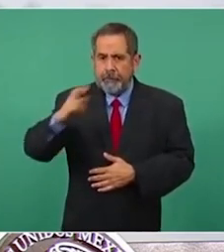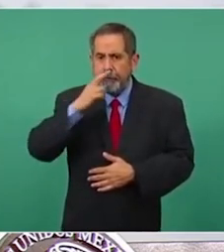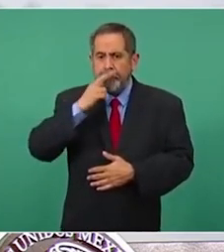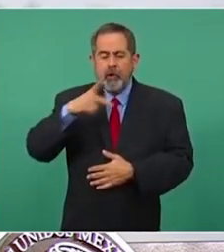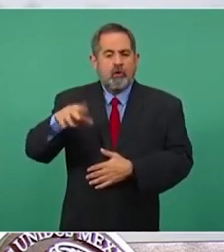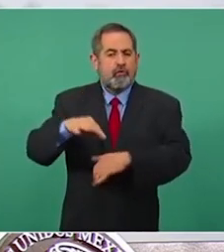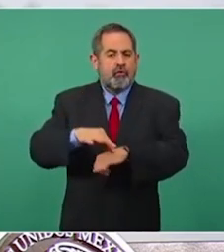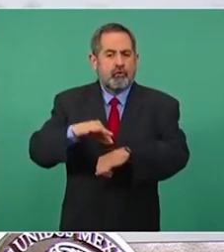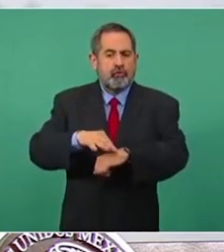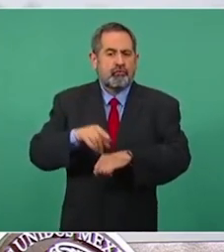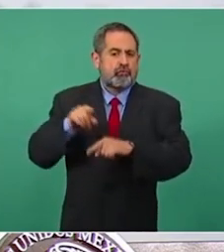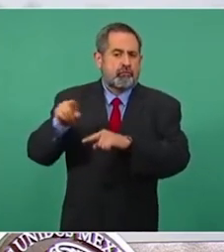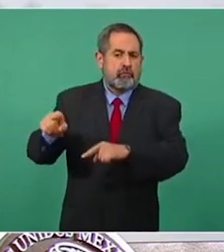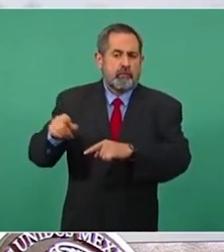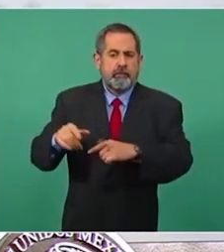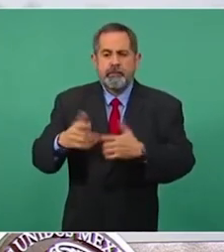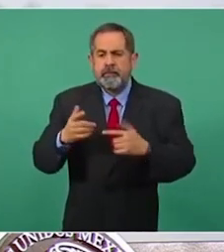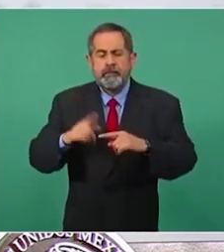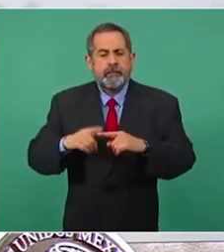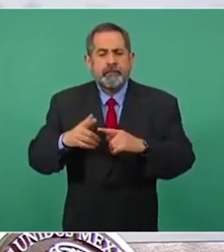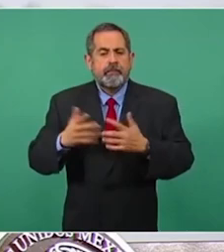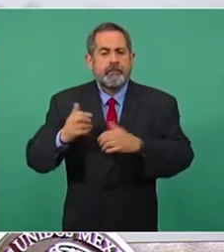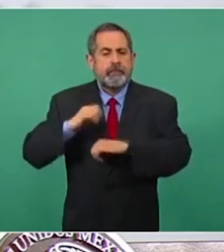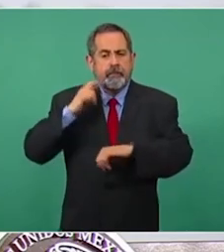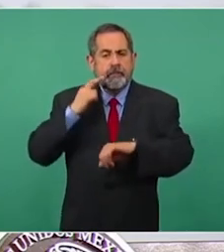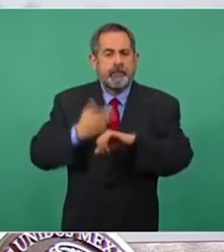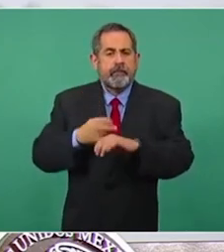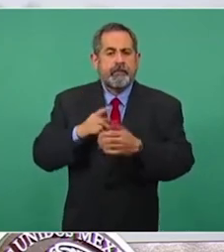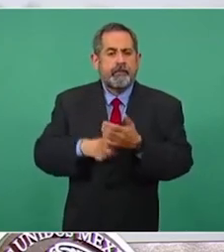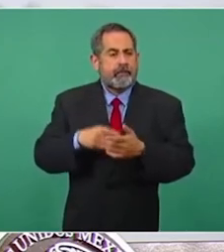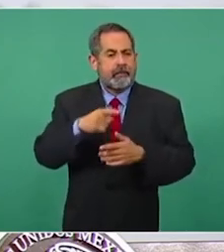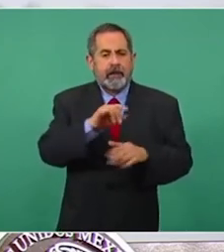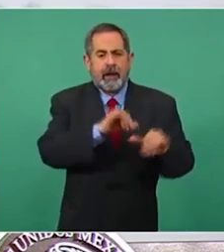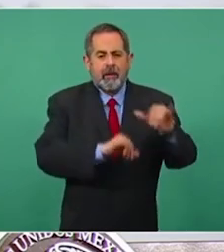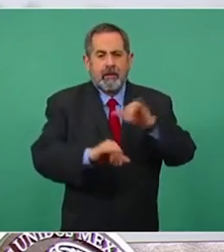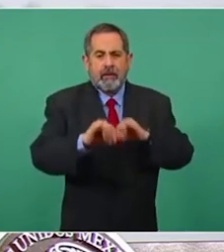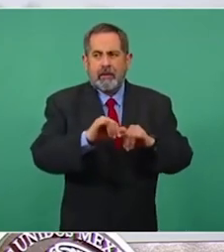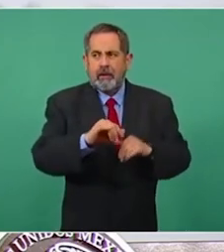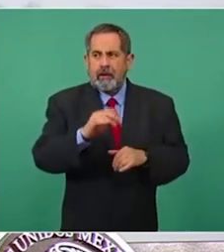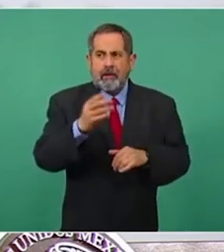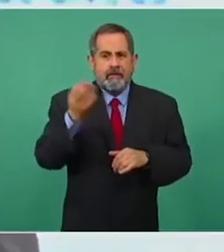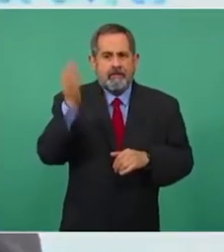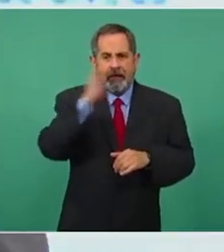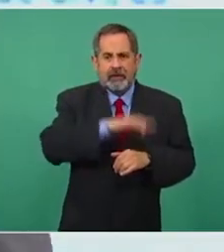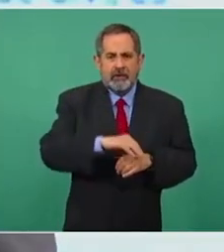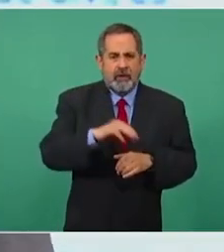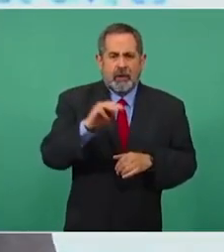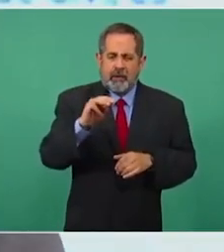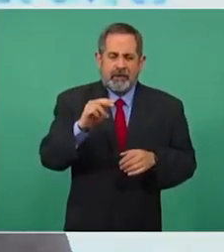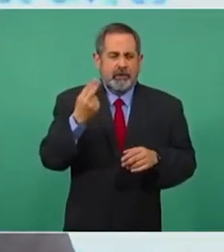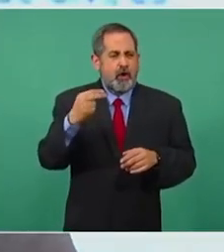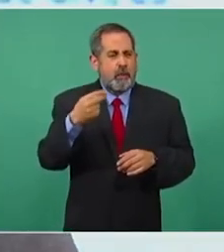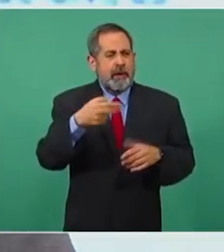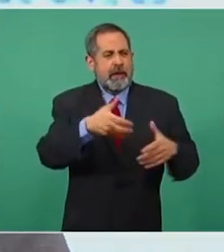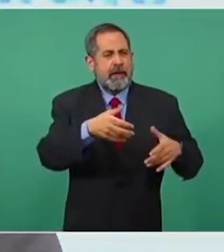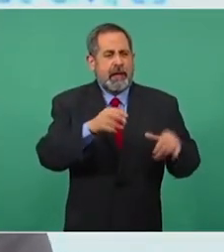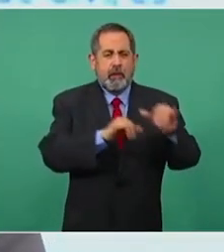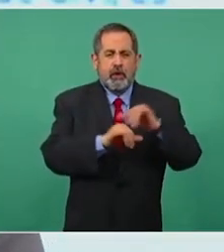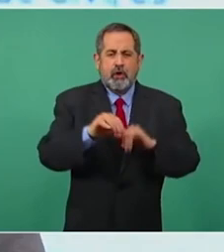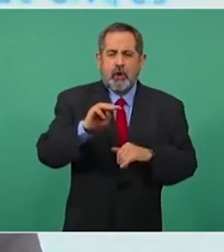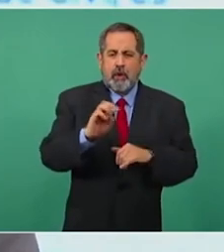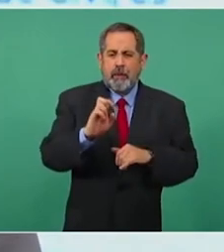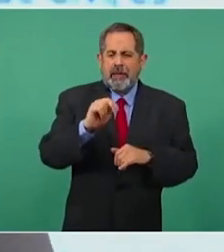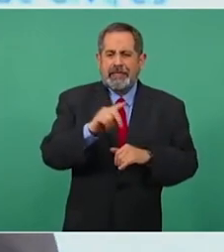Este fármaco es elaborado por un laboratorio fantasma llamado Metzena, por lo que se procede dio